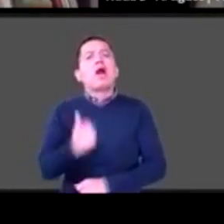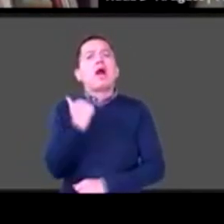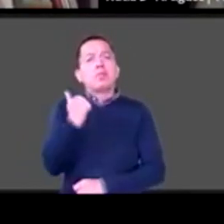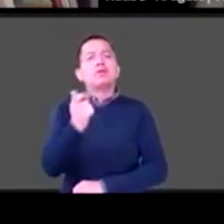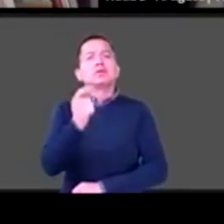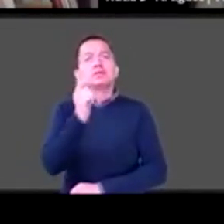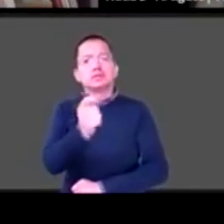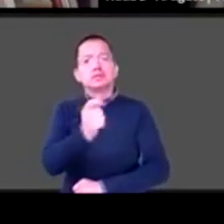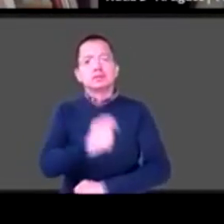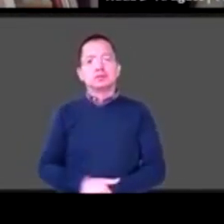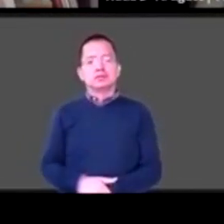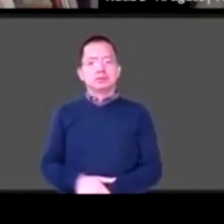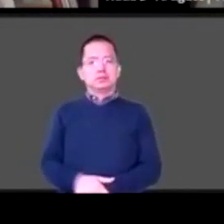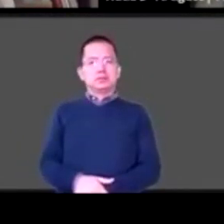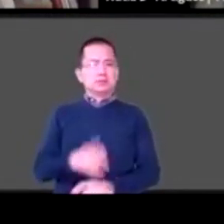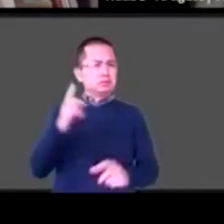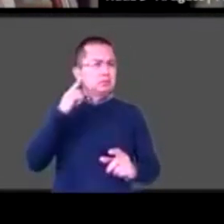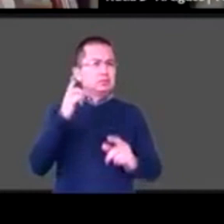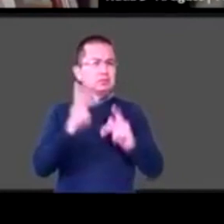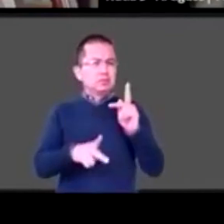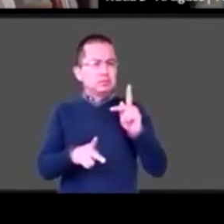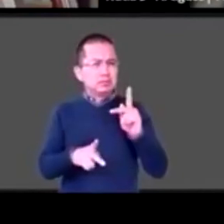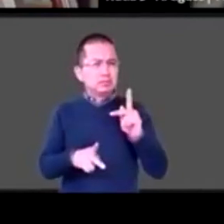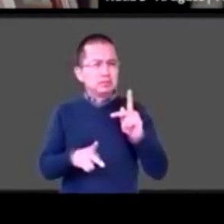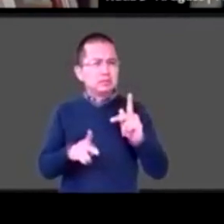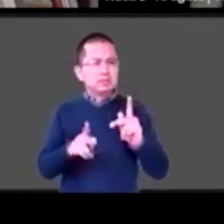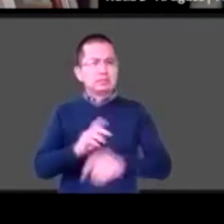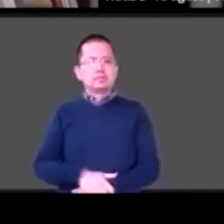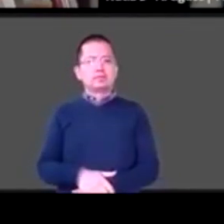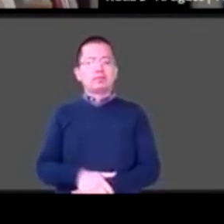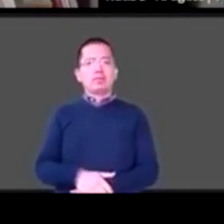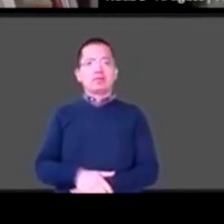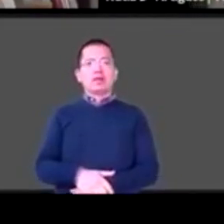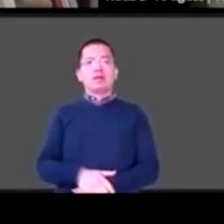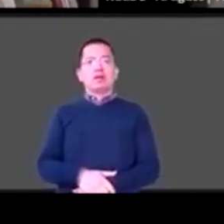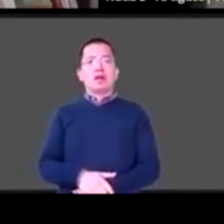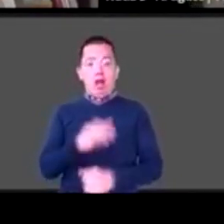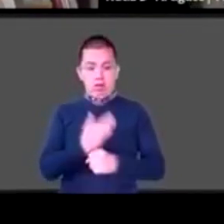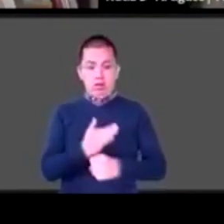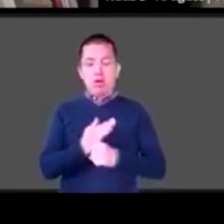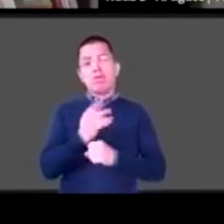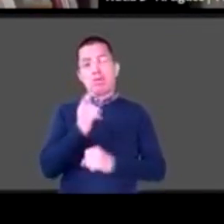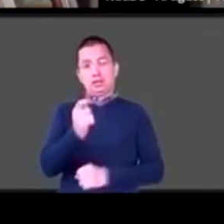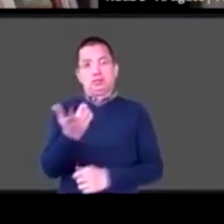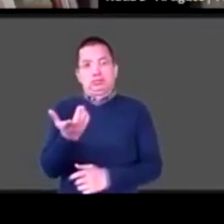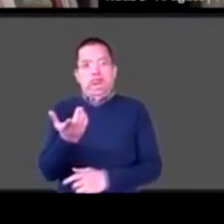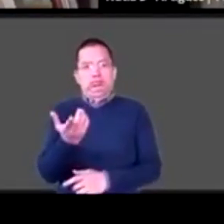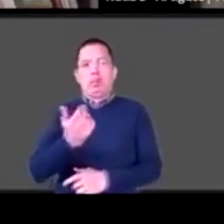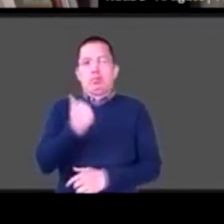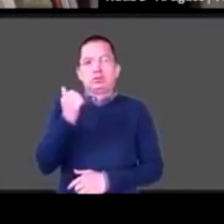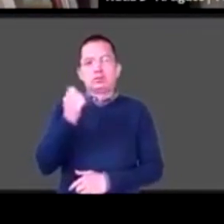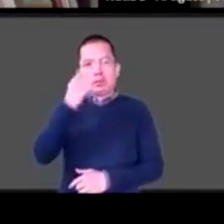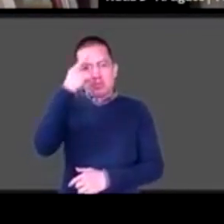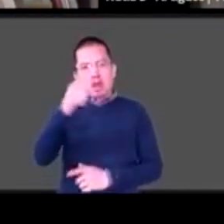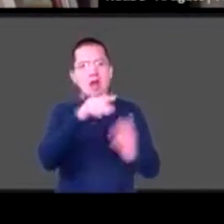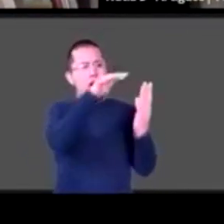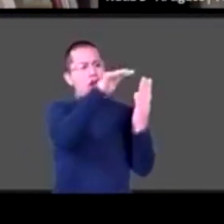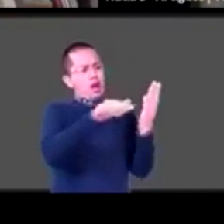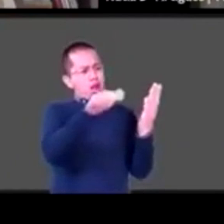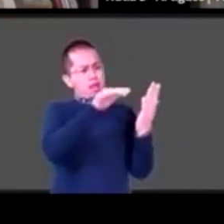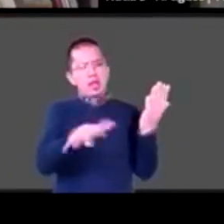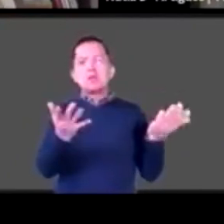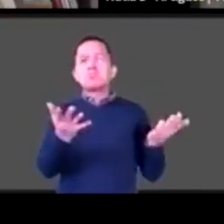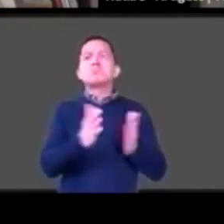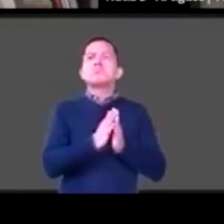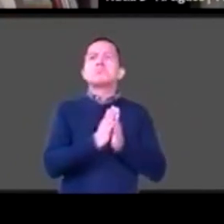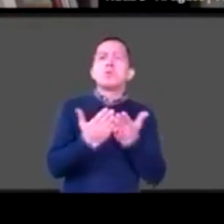Sí, corto. ...por un momento, un buen espacio para poder leer diferentes textos, libros, que no